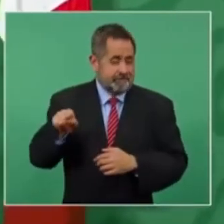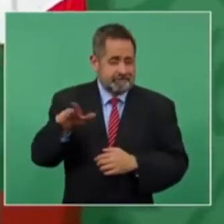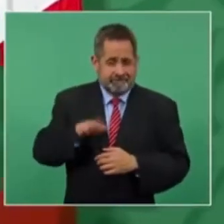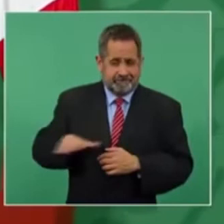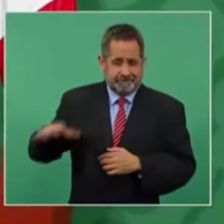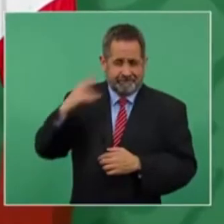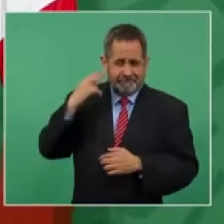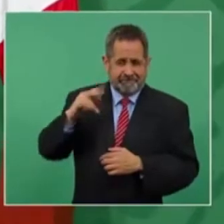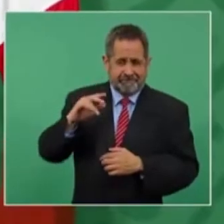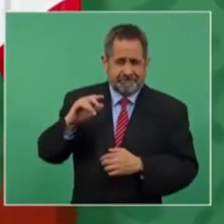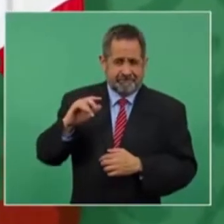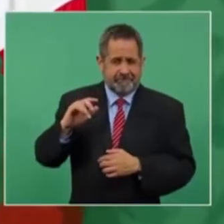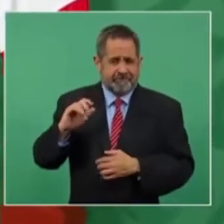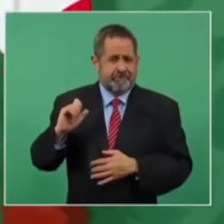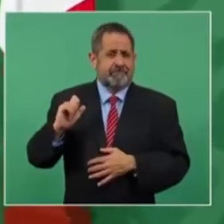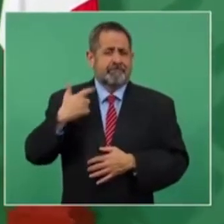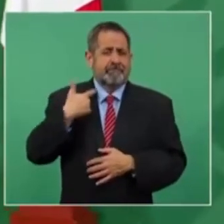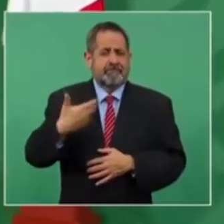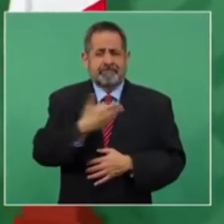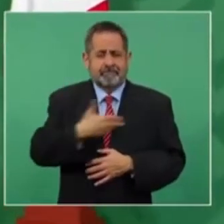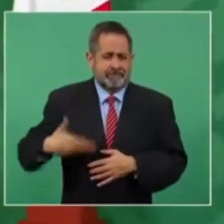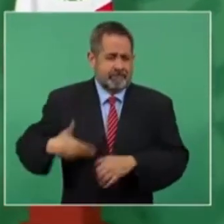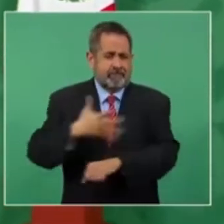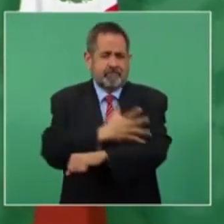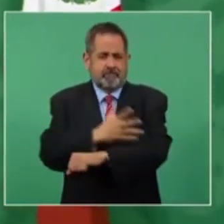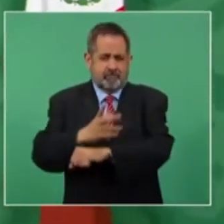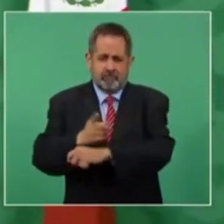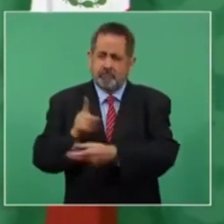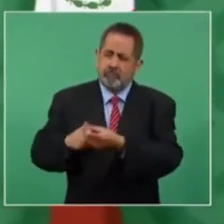presidentes más honestos que ha habido,